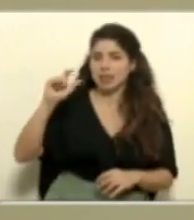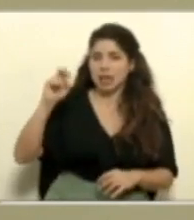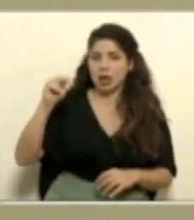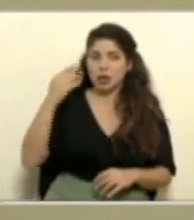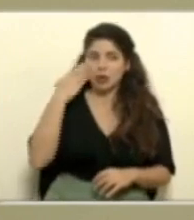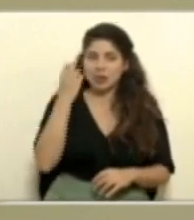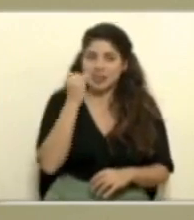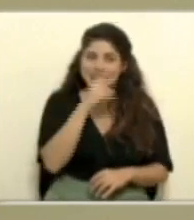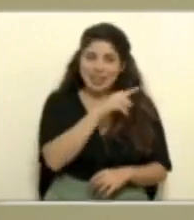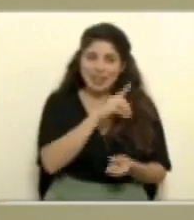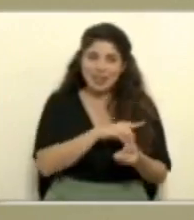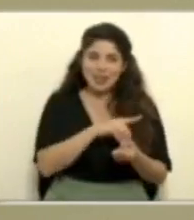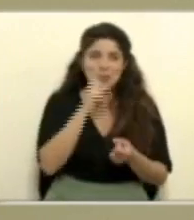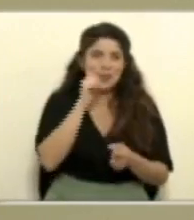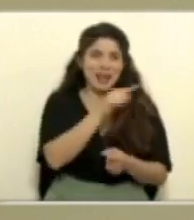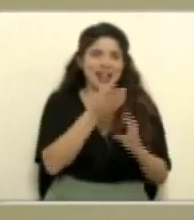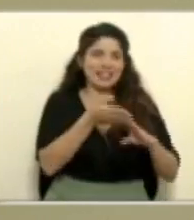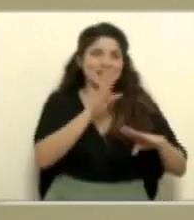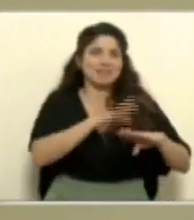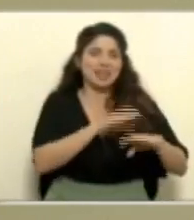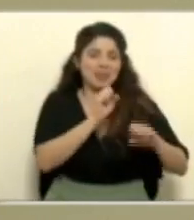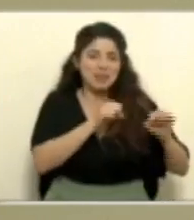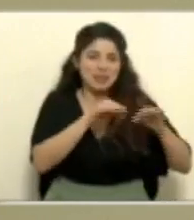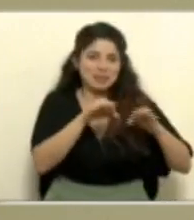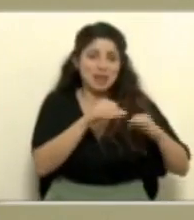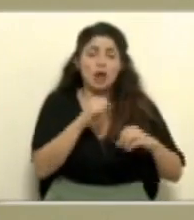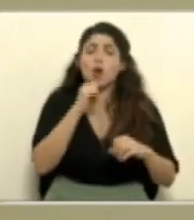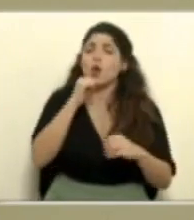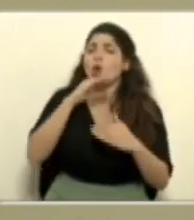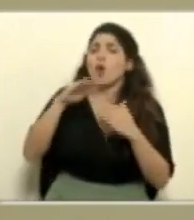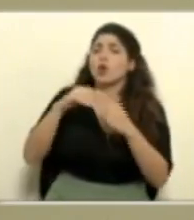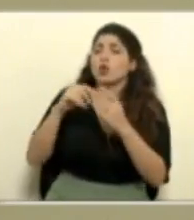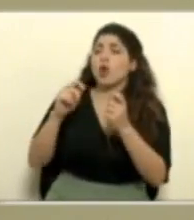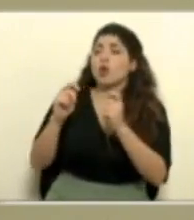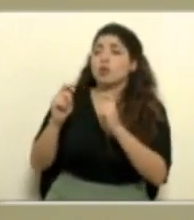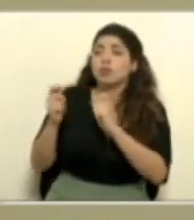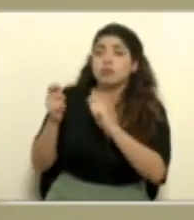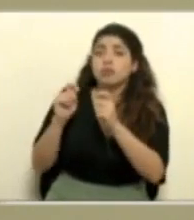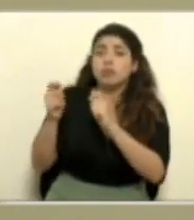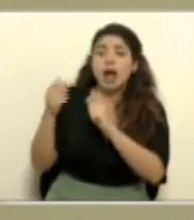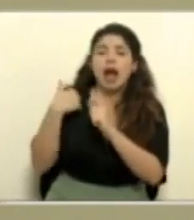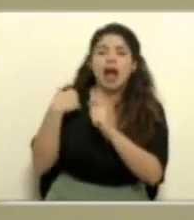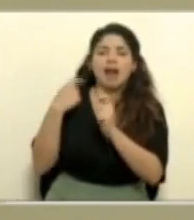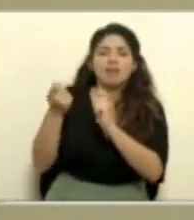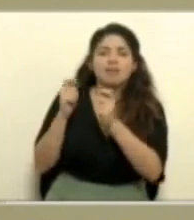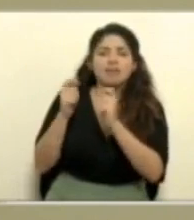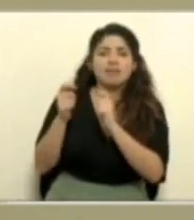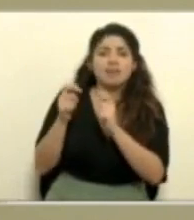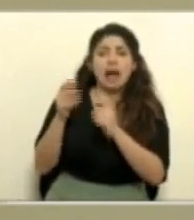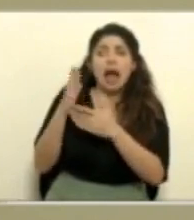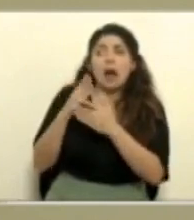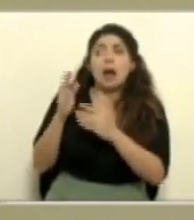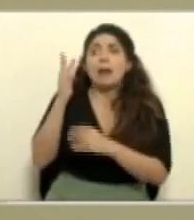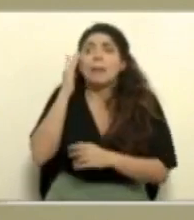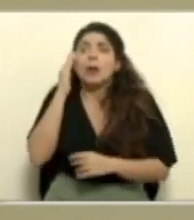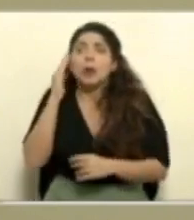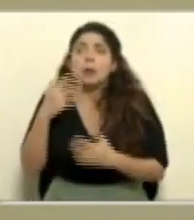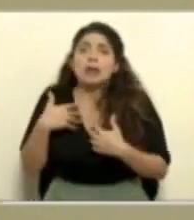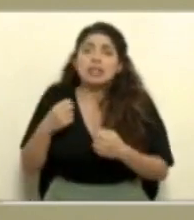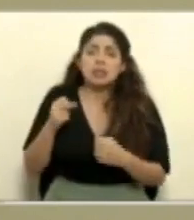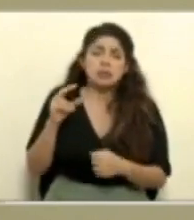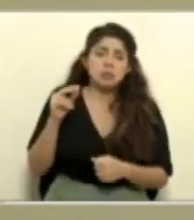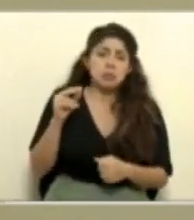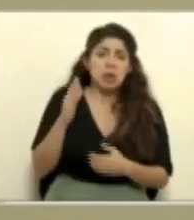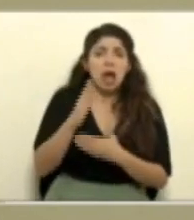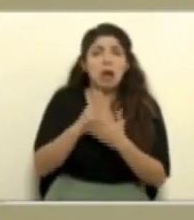que tal vez este es el experto que nos puede decir que no todas las variantes son de interés particular sanitario y que pues